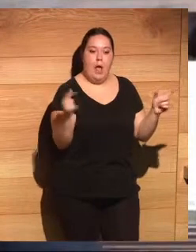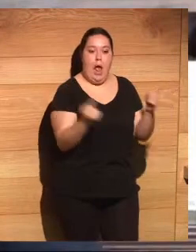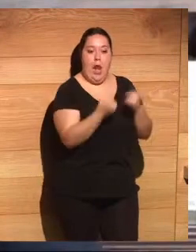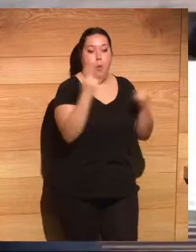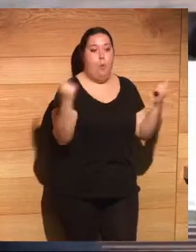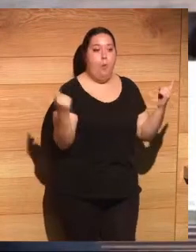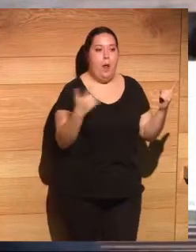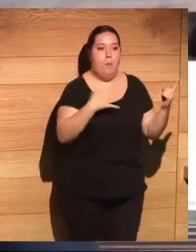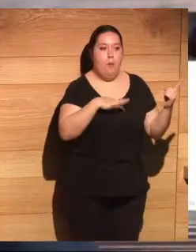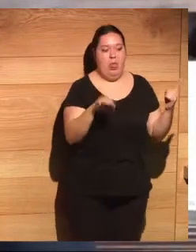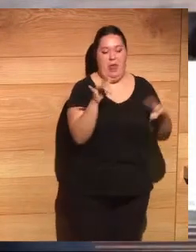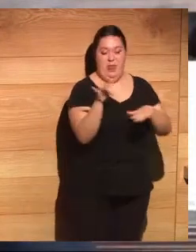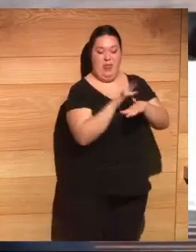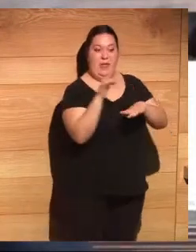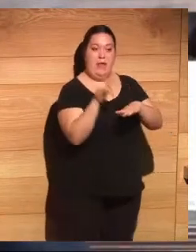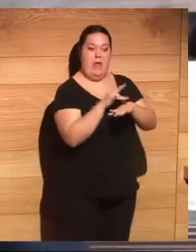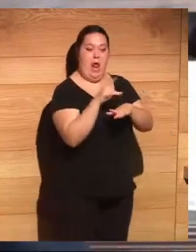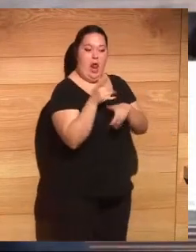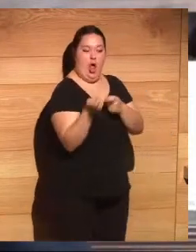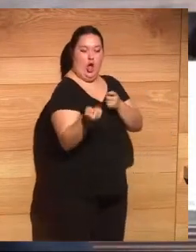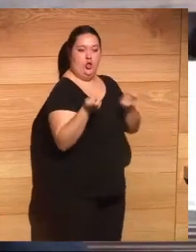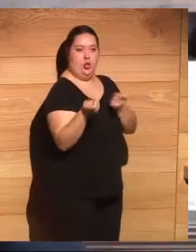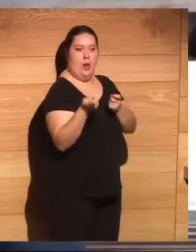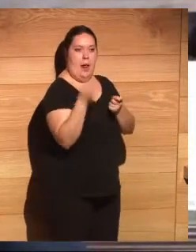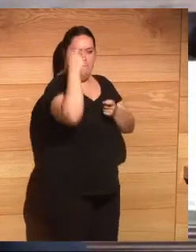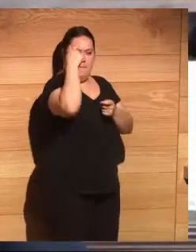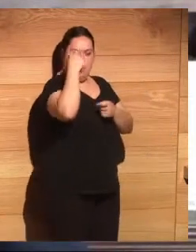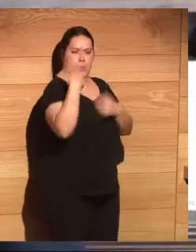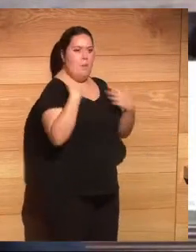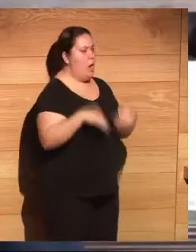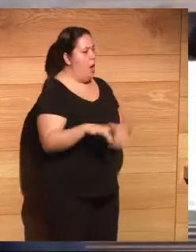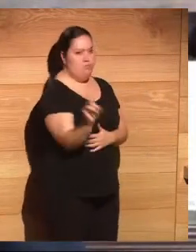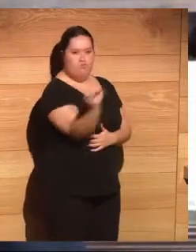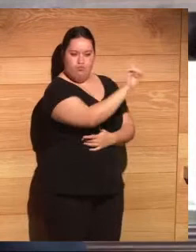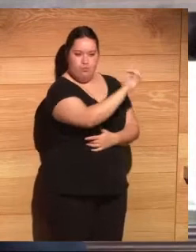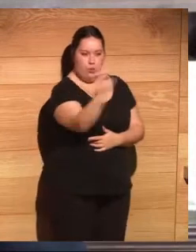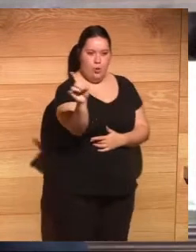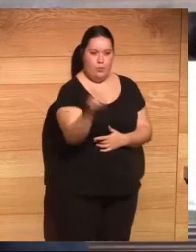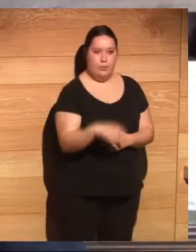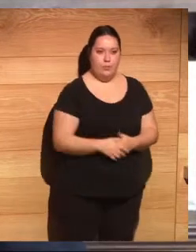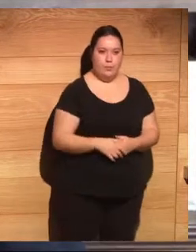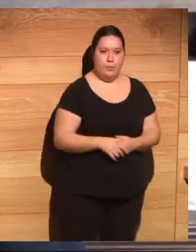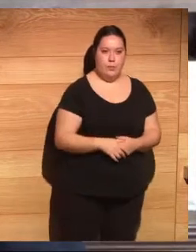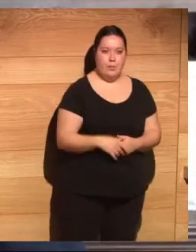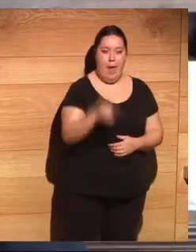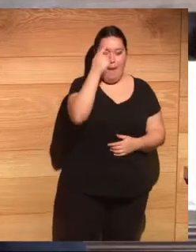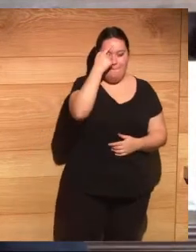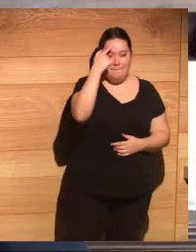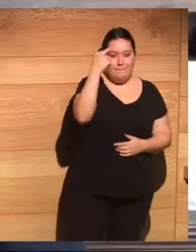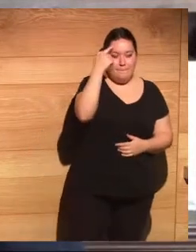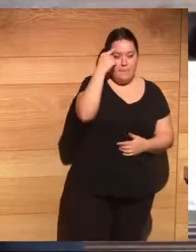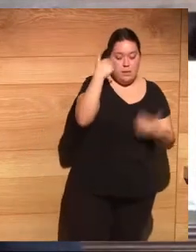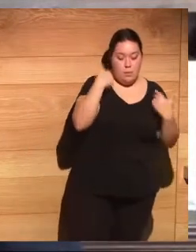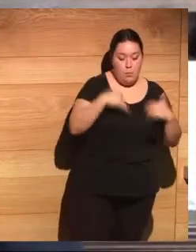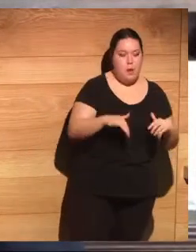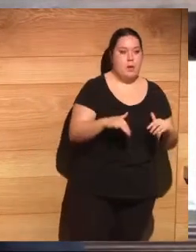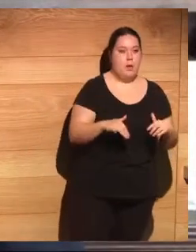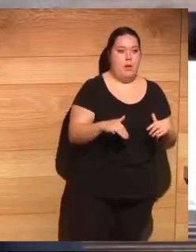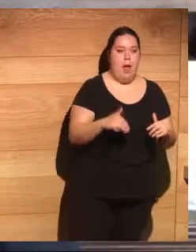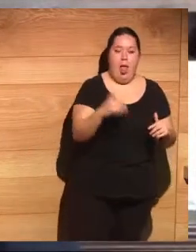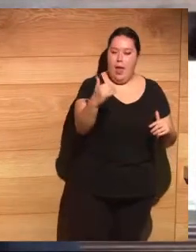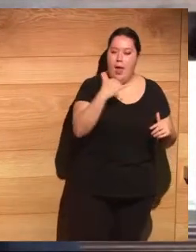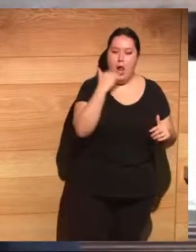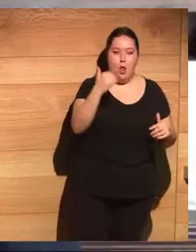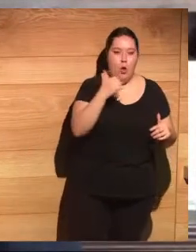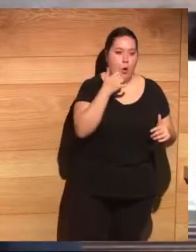digital manejar la mente humana. No. La mente humana es algo que